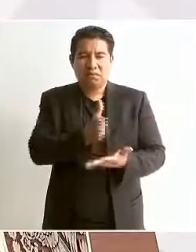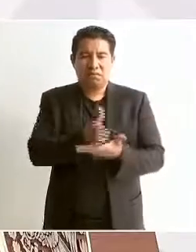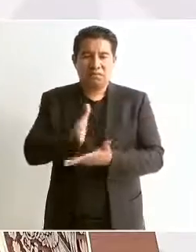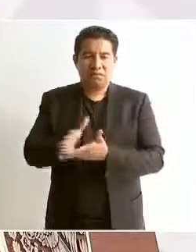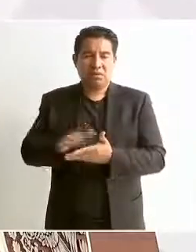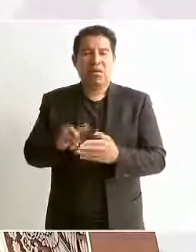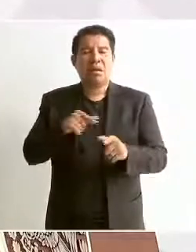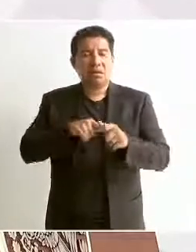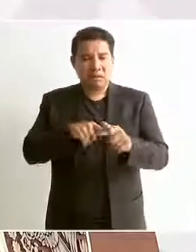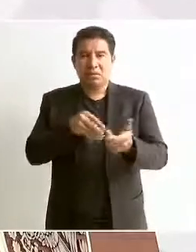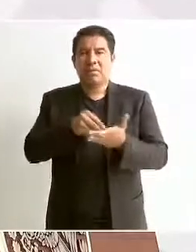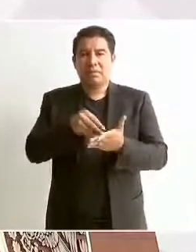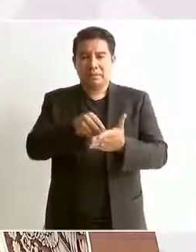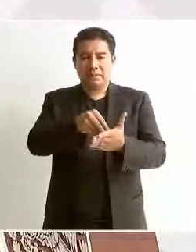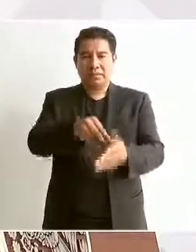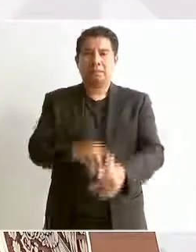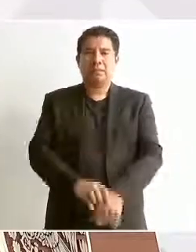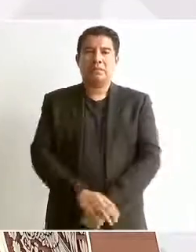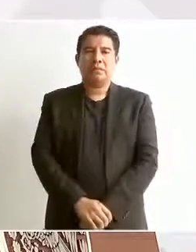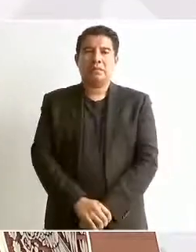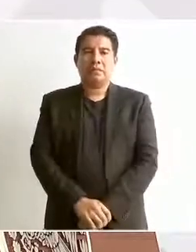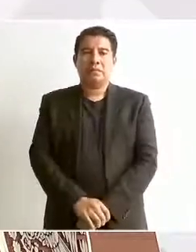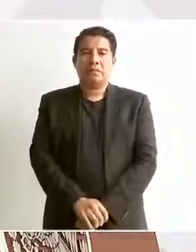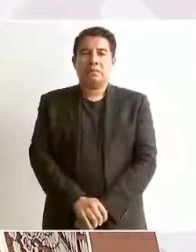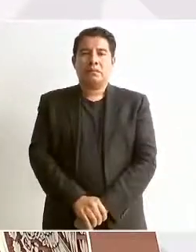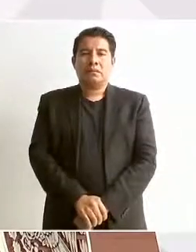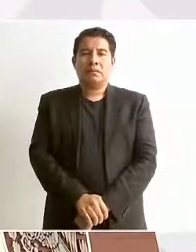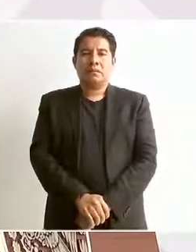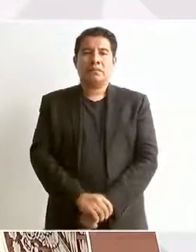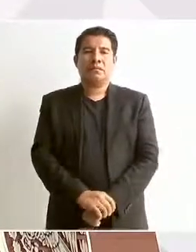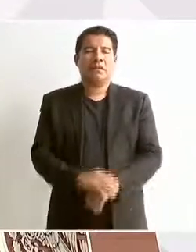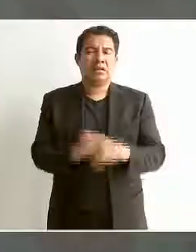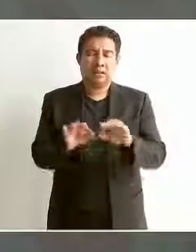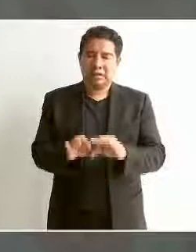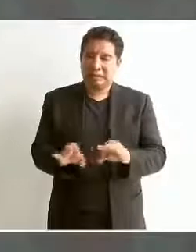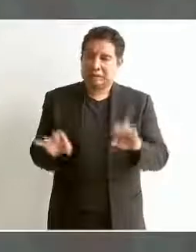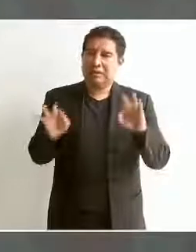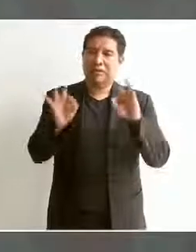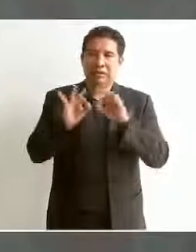Eso es muy importante